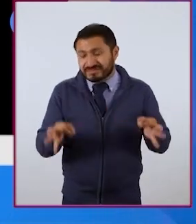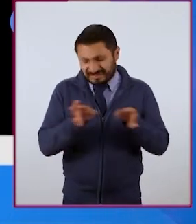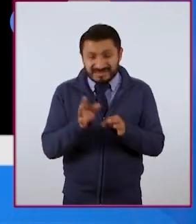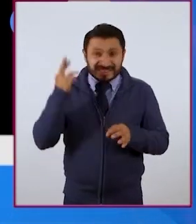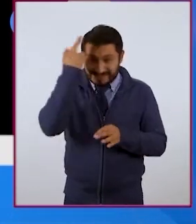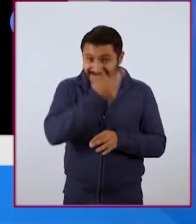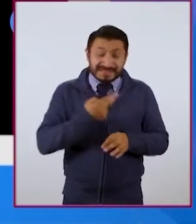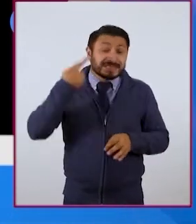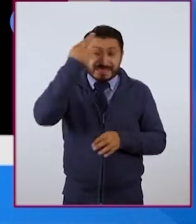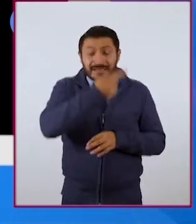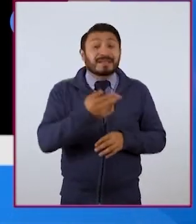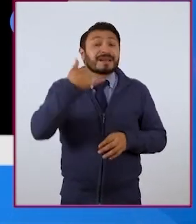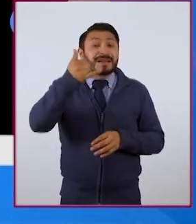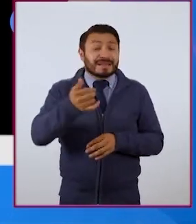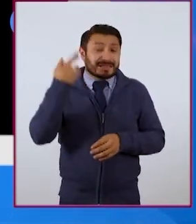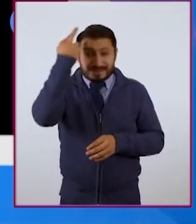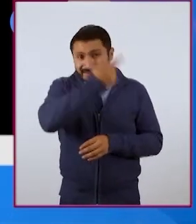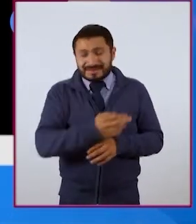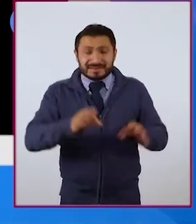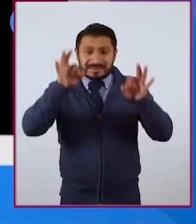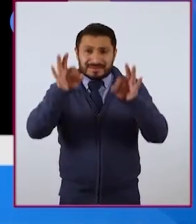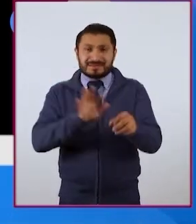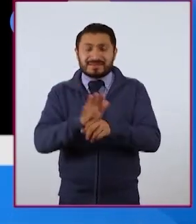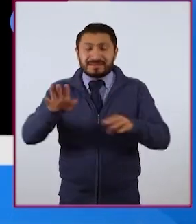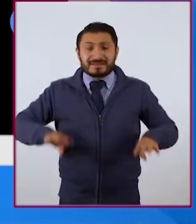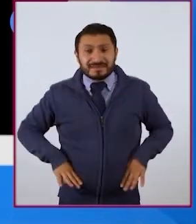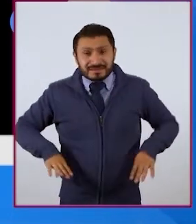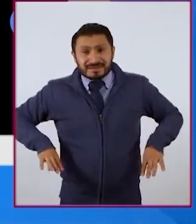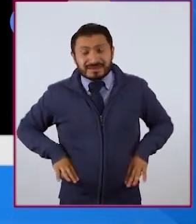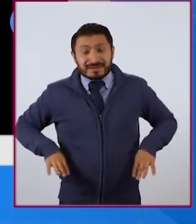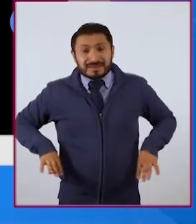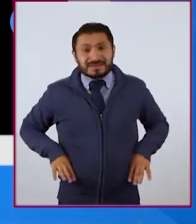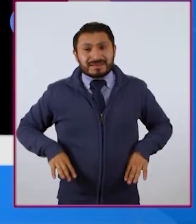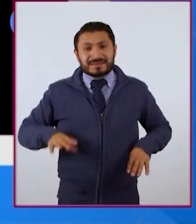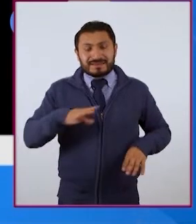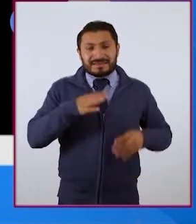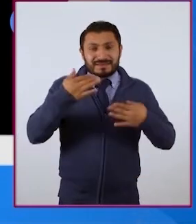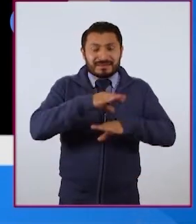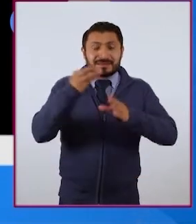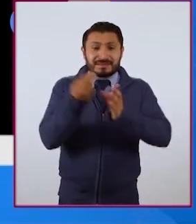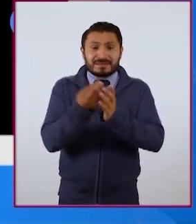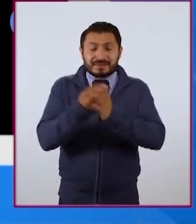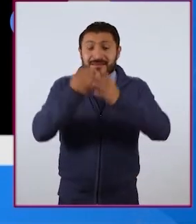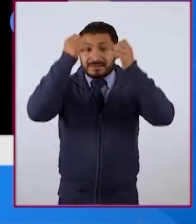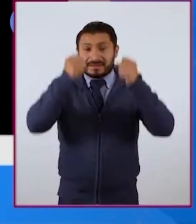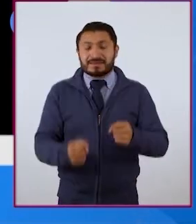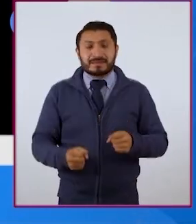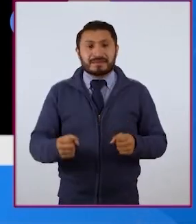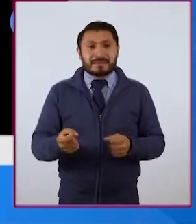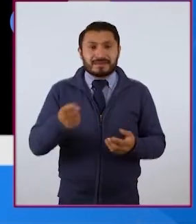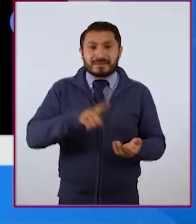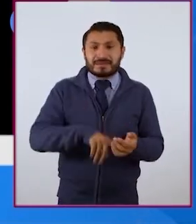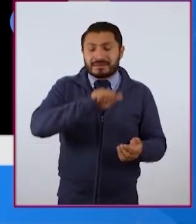revisémonos y revisemos muy bien qué características tengo de privacidad y seguridad elegidas en las plataformas que utilizo.